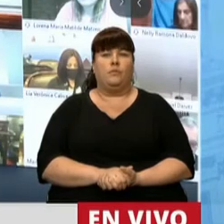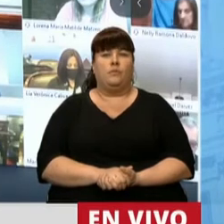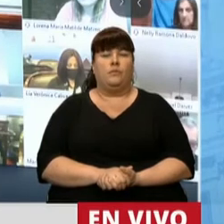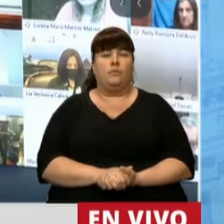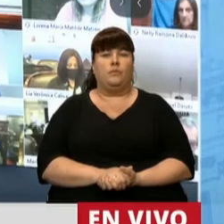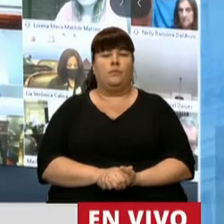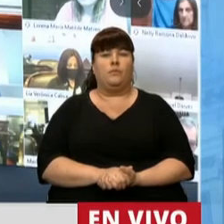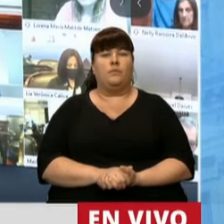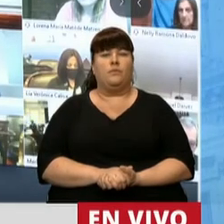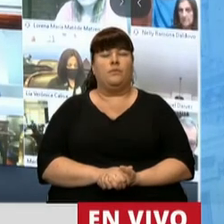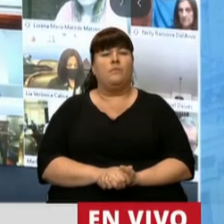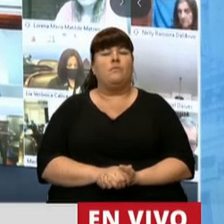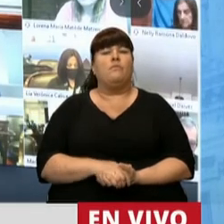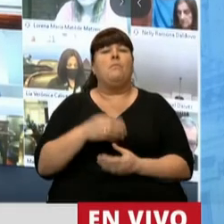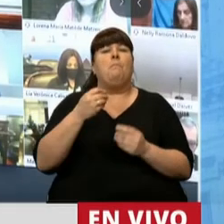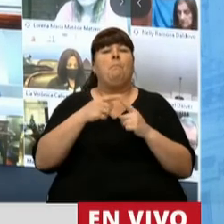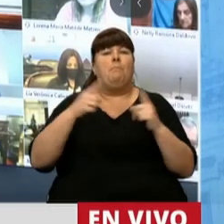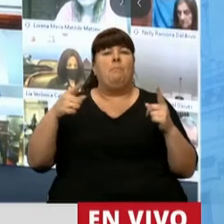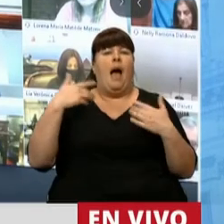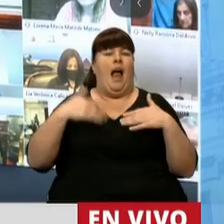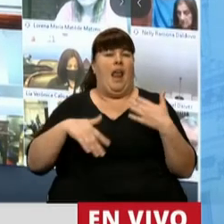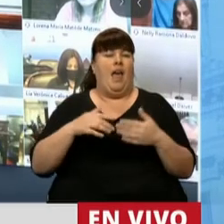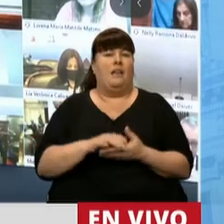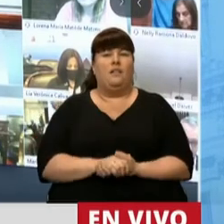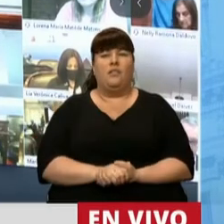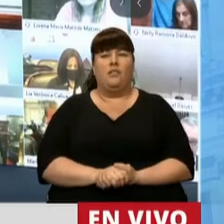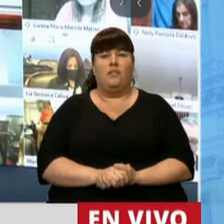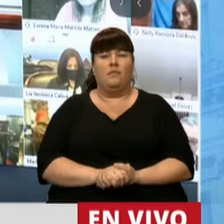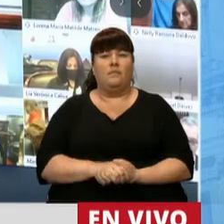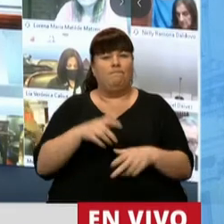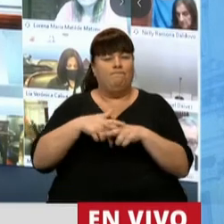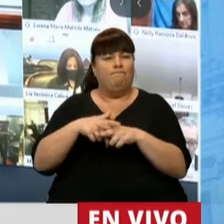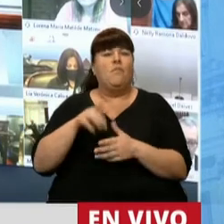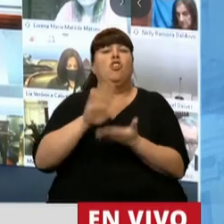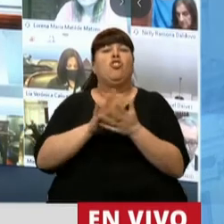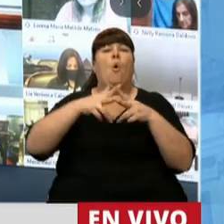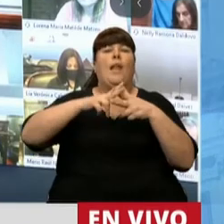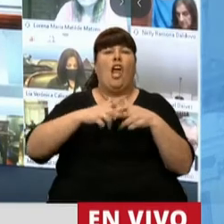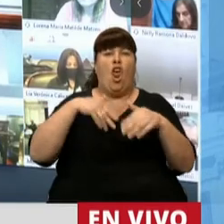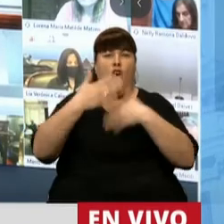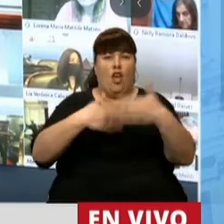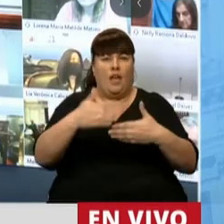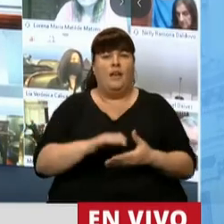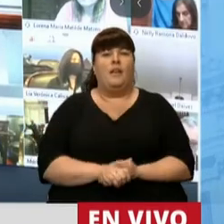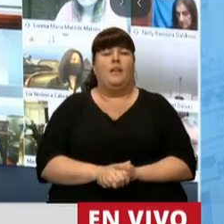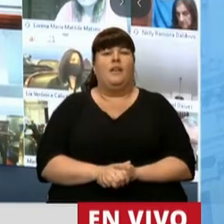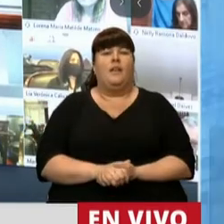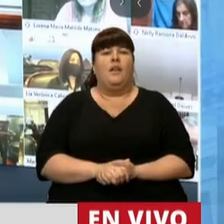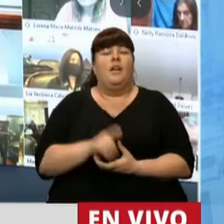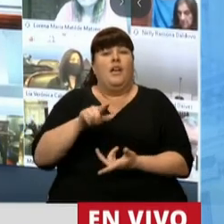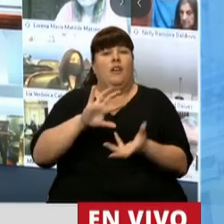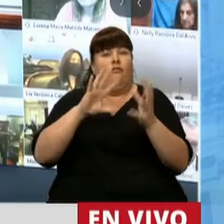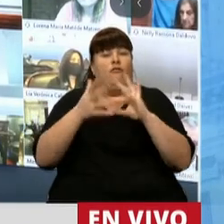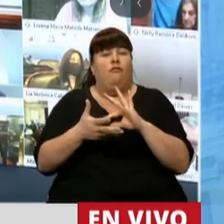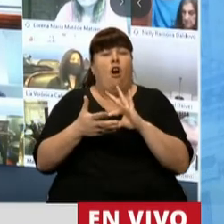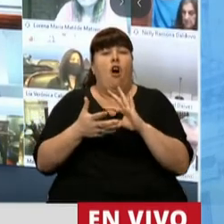la distribución de servicios se sustenta en el uso intensivo de la creatividad, el conocimiento y la tecnología, generando de esta